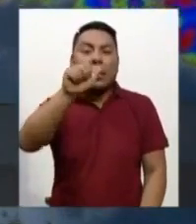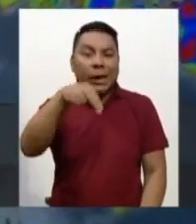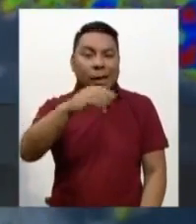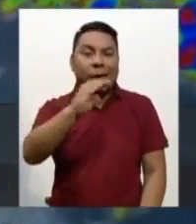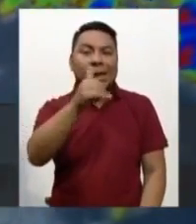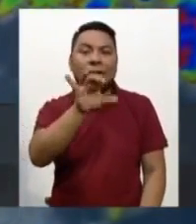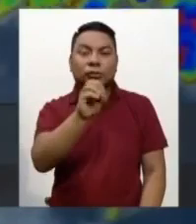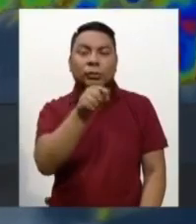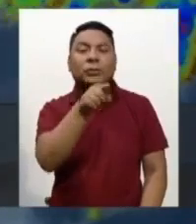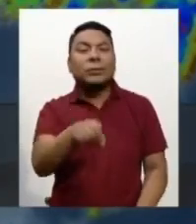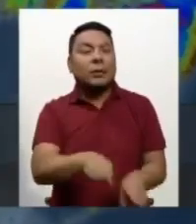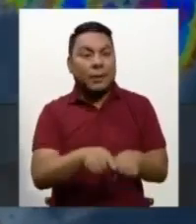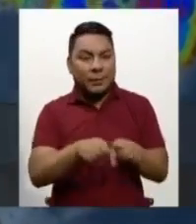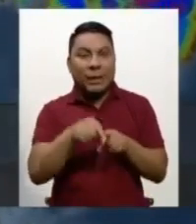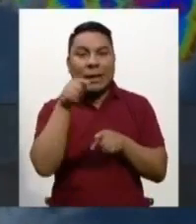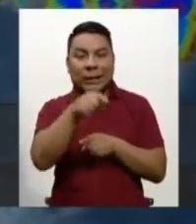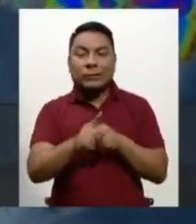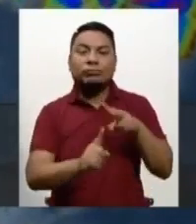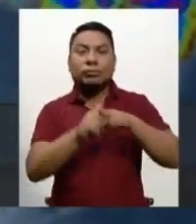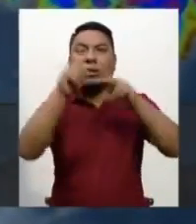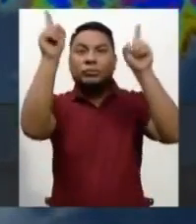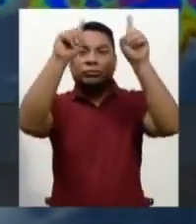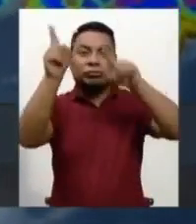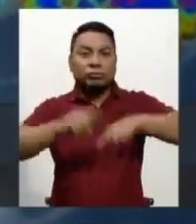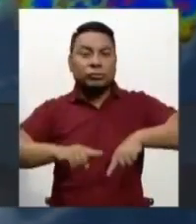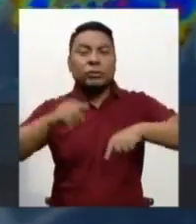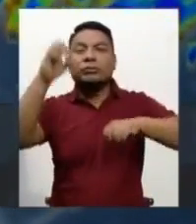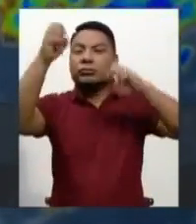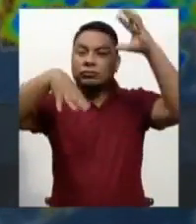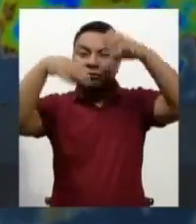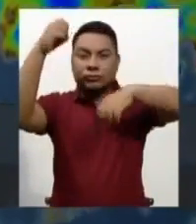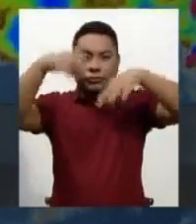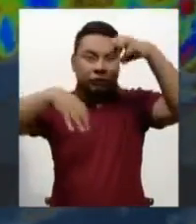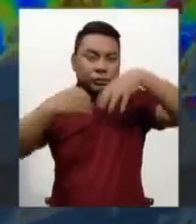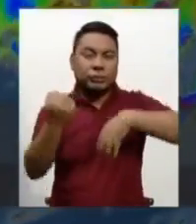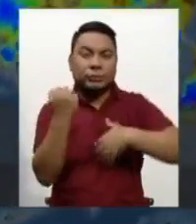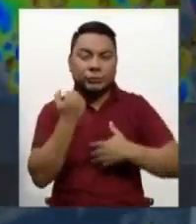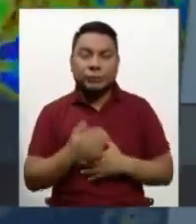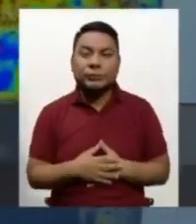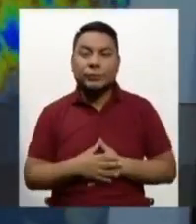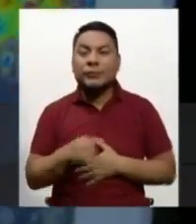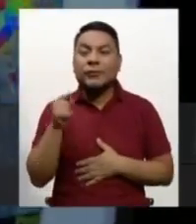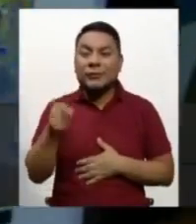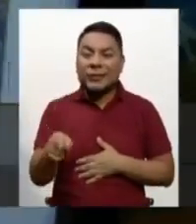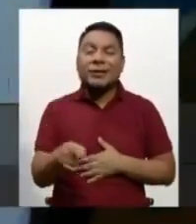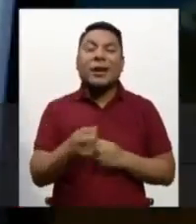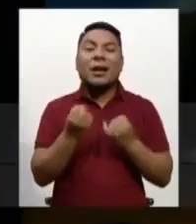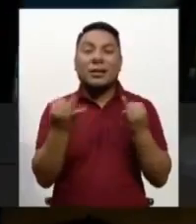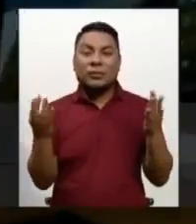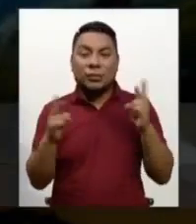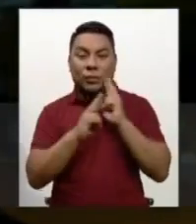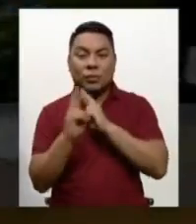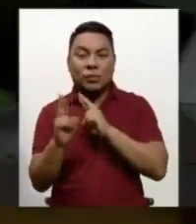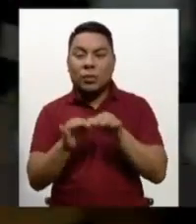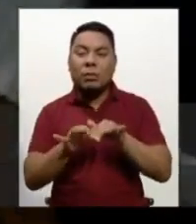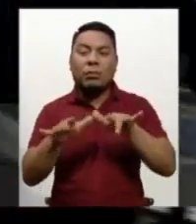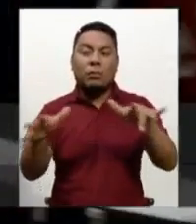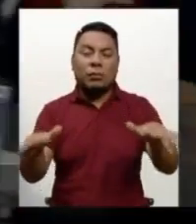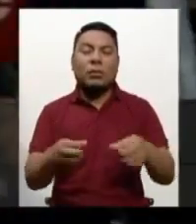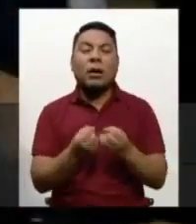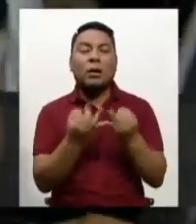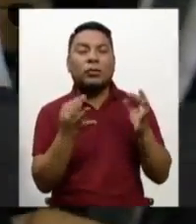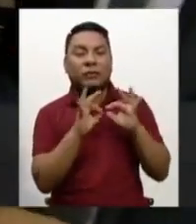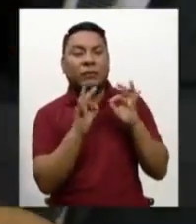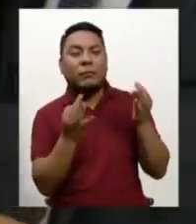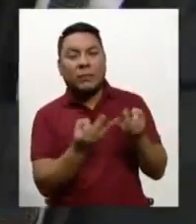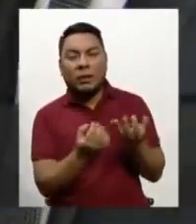precipitaciones. Justamente la zona de Chupaca, pues, ha habido intensas lluvias, se ha desbordado, aparece el río, y hay personas afectadas, varias familias afectadas. ¿Cuál es el